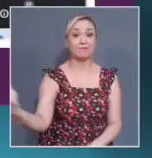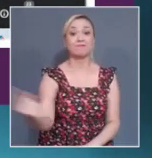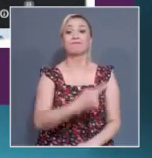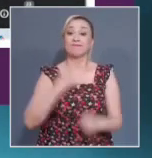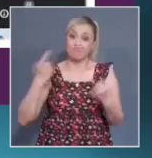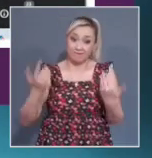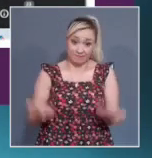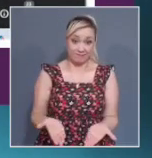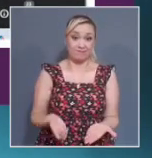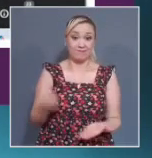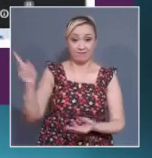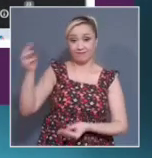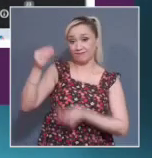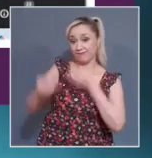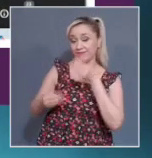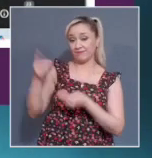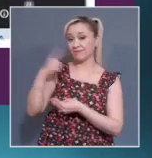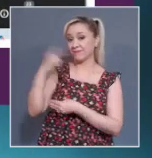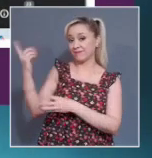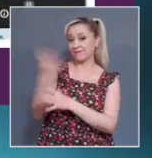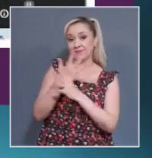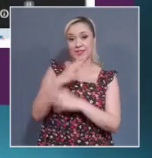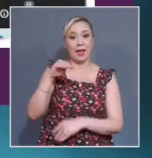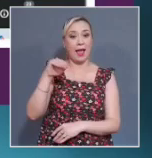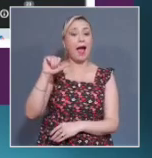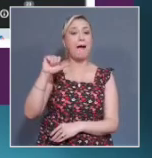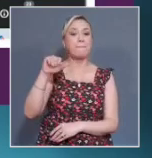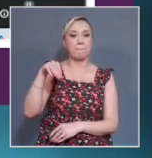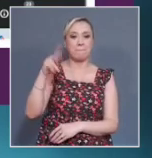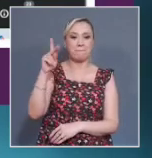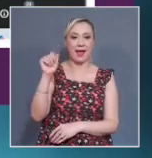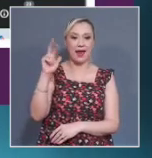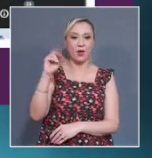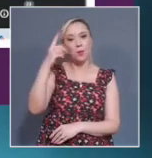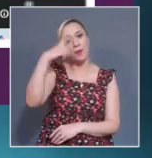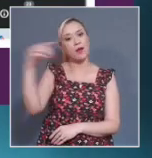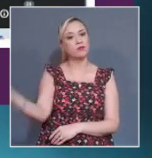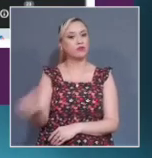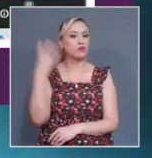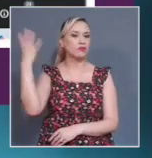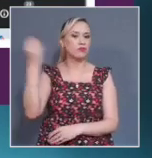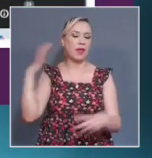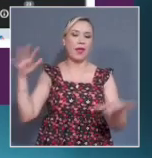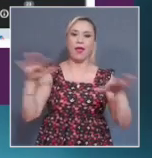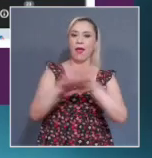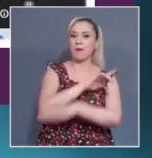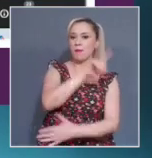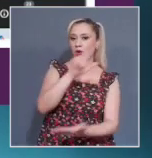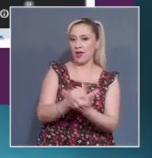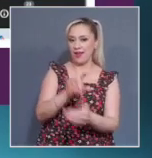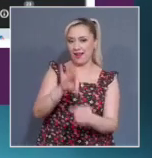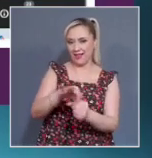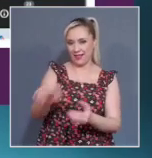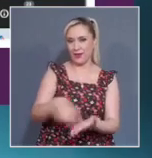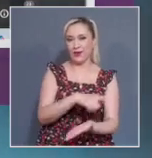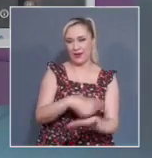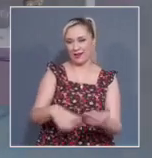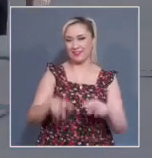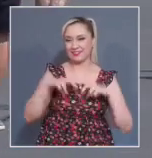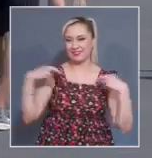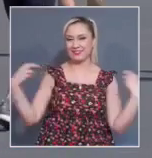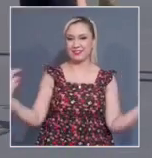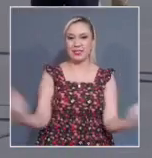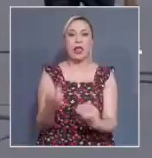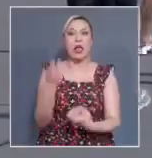circuito María Amparo Hernández al participar en un foro sobre la reforma electoral. Indicó que el control de actividades interparlamentarias